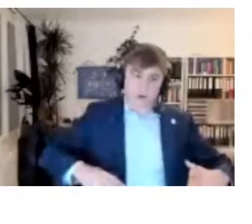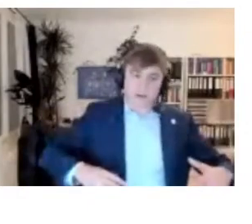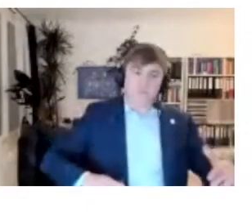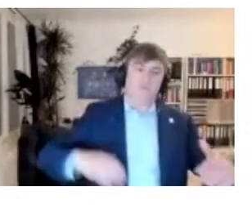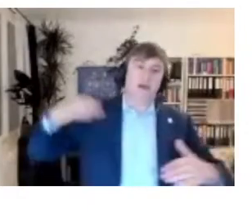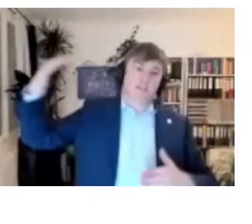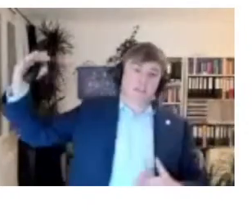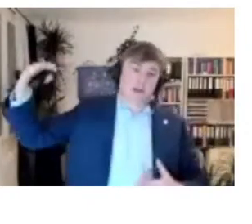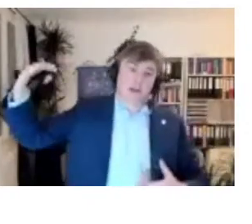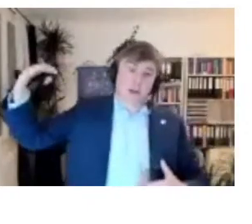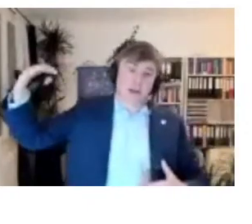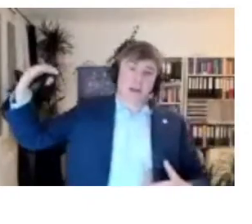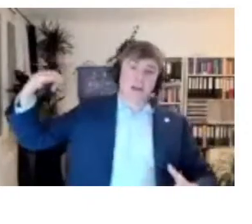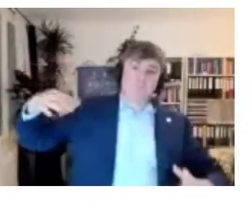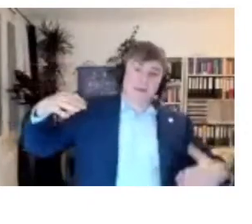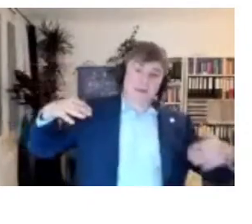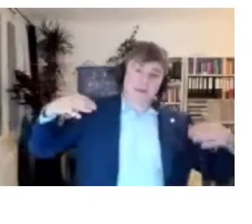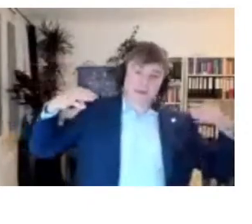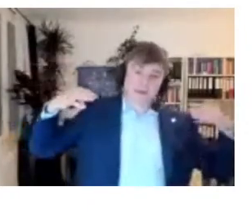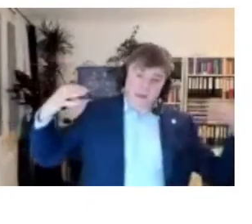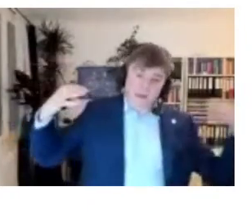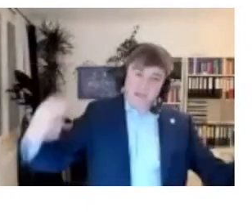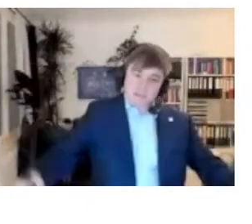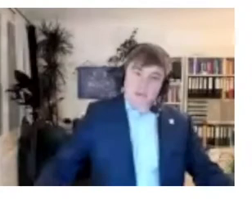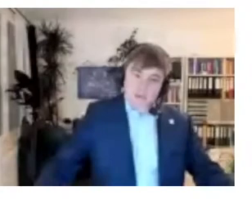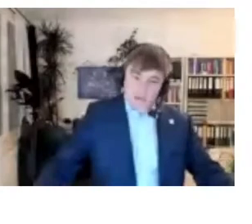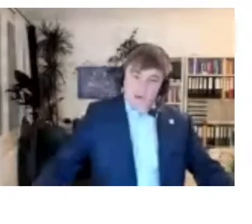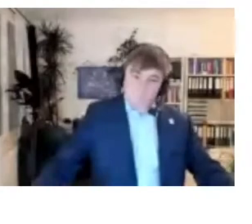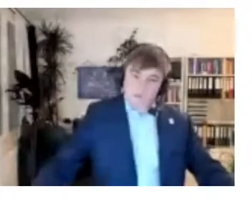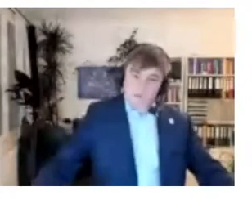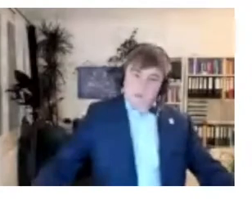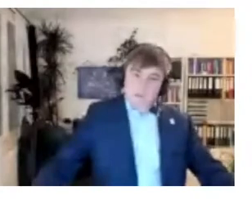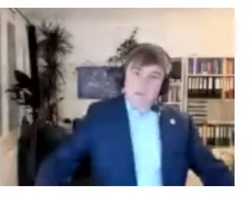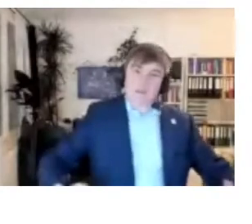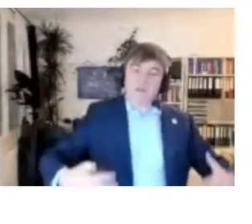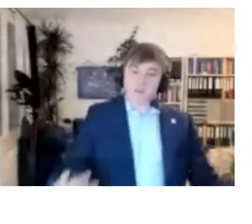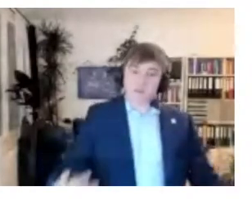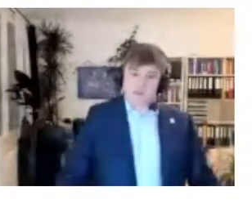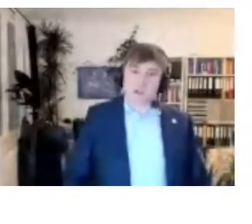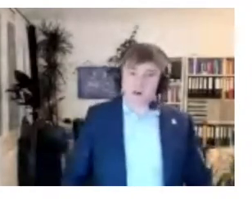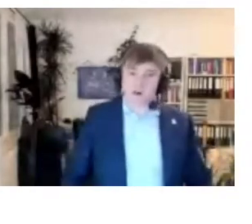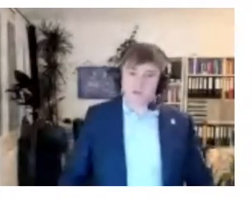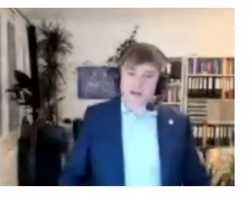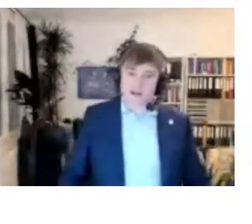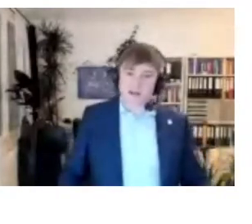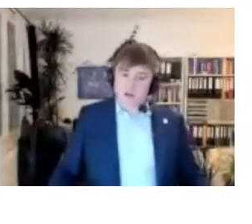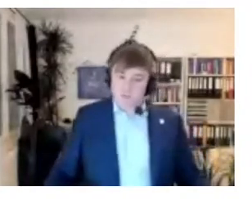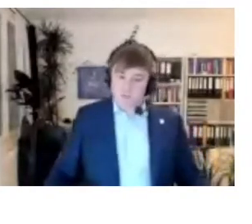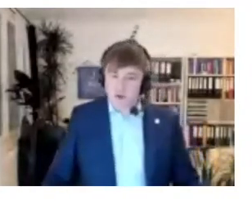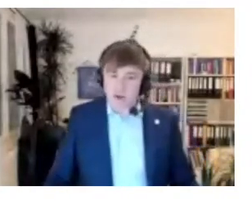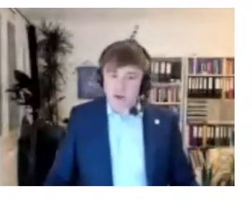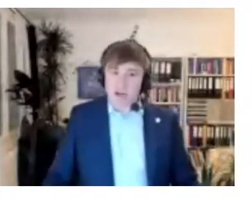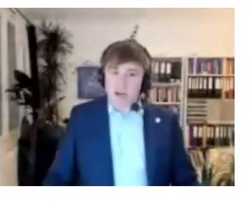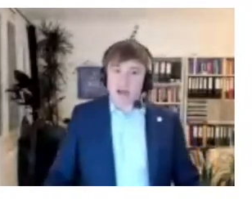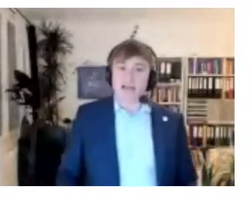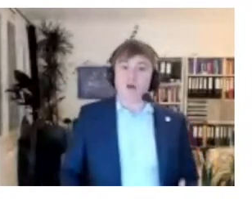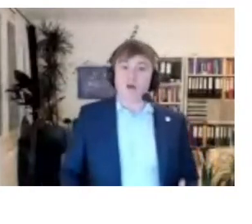low y el de high porque es muy una serie de officer es para la telecom operator a lot